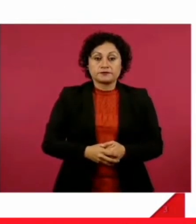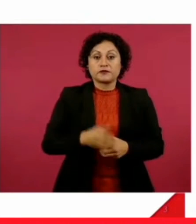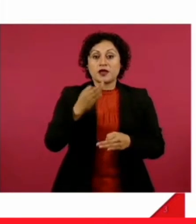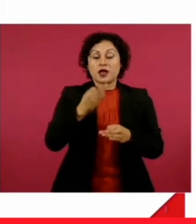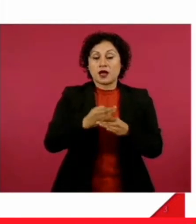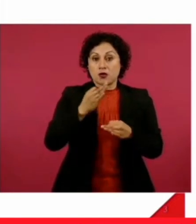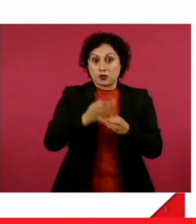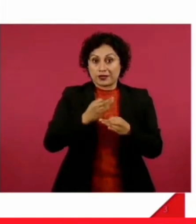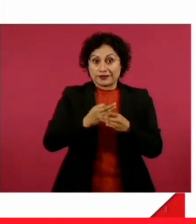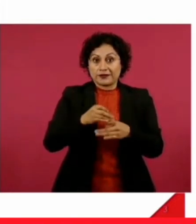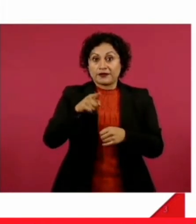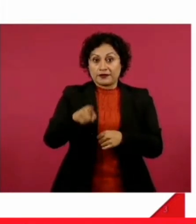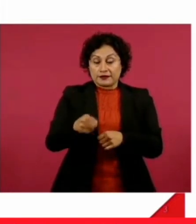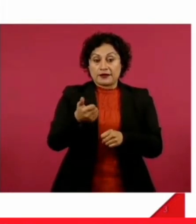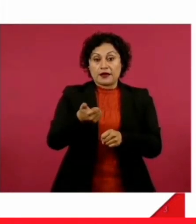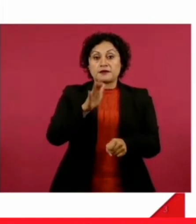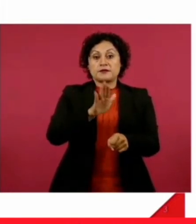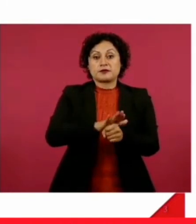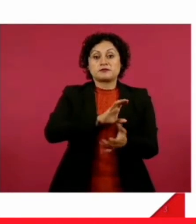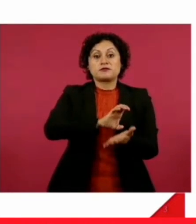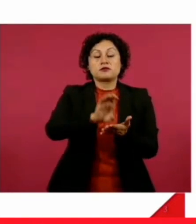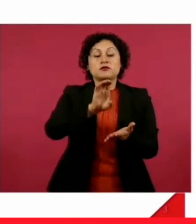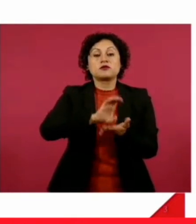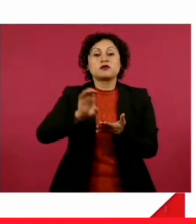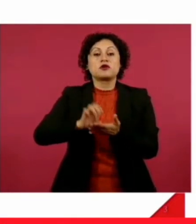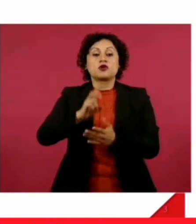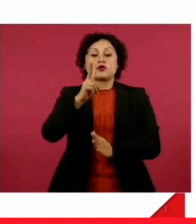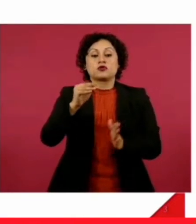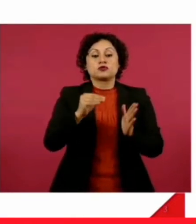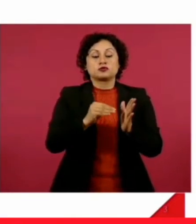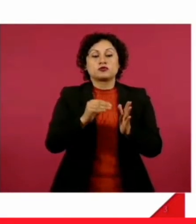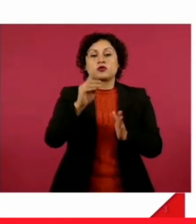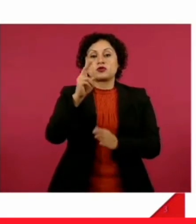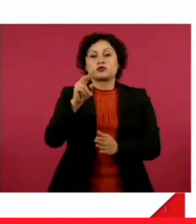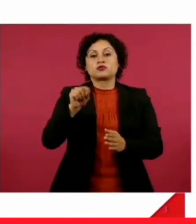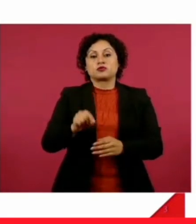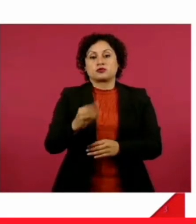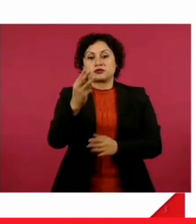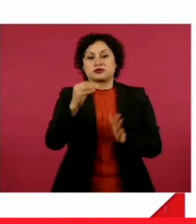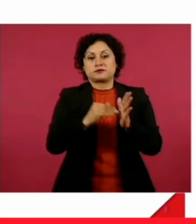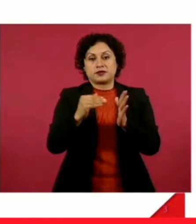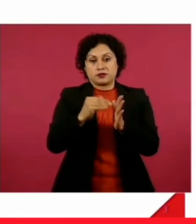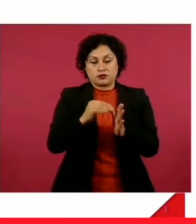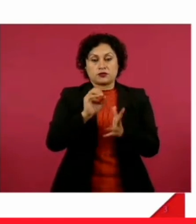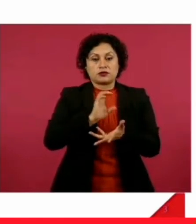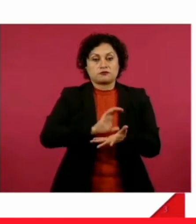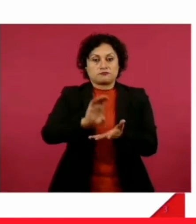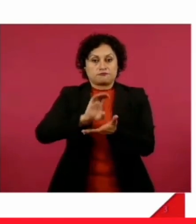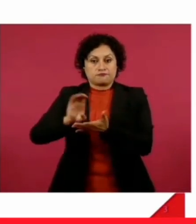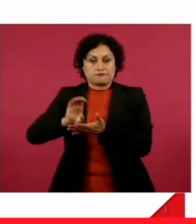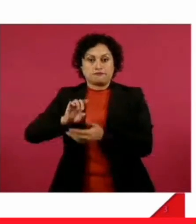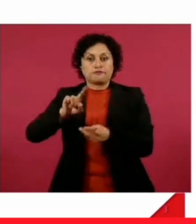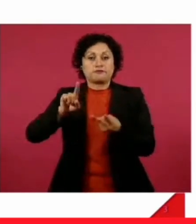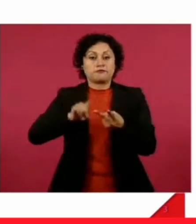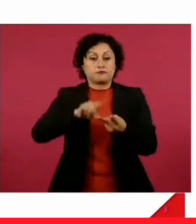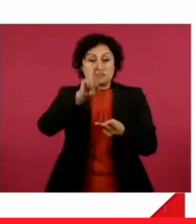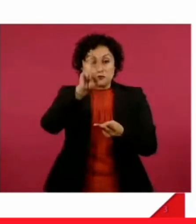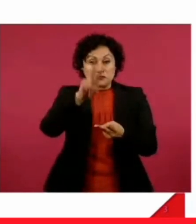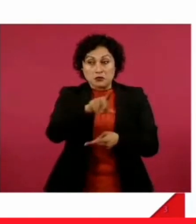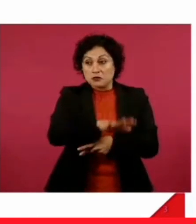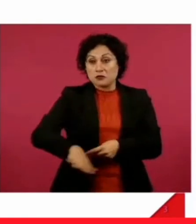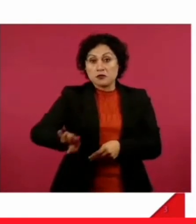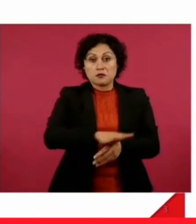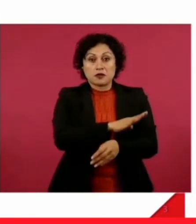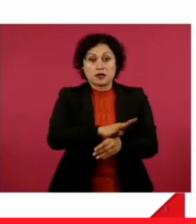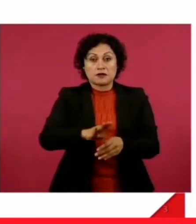2.3 millones de créditos en todas sus modalidades y se han generado una derrama económica para beneficio de los